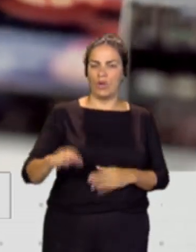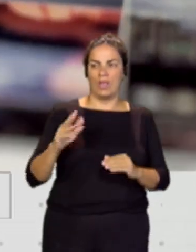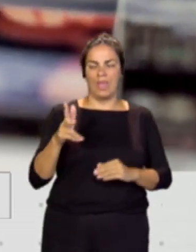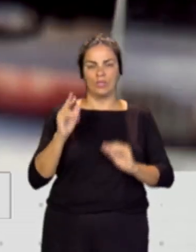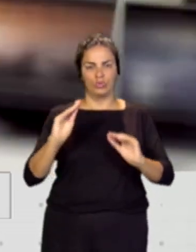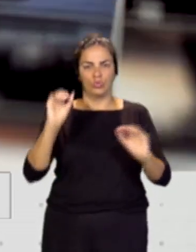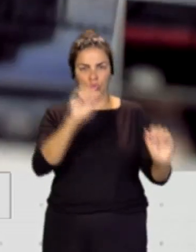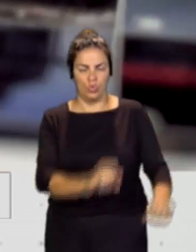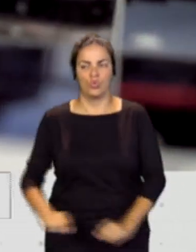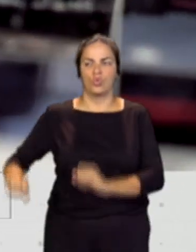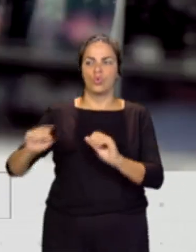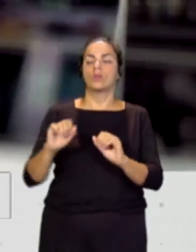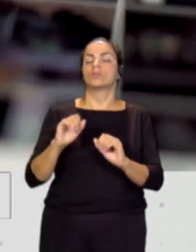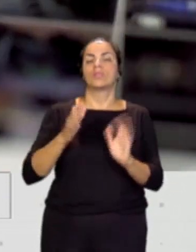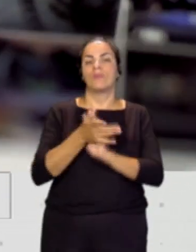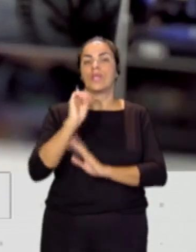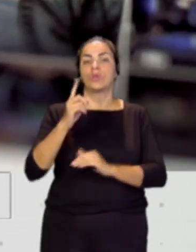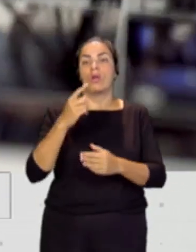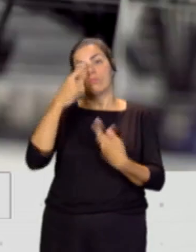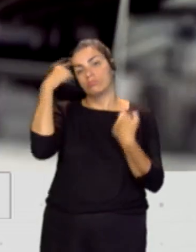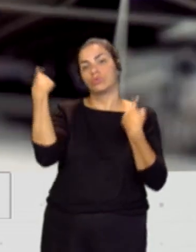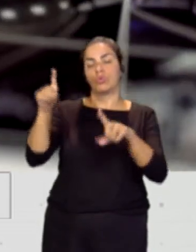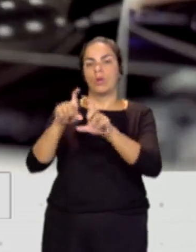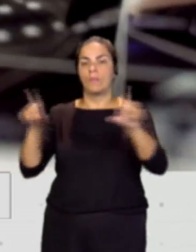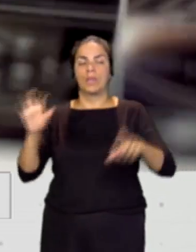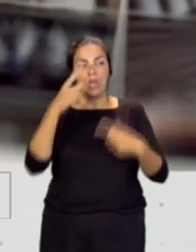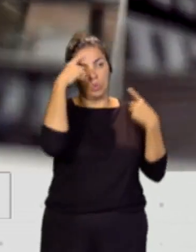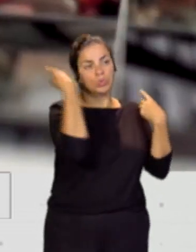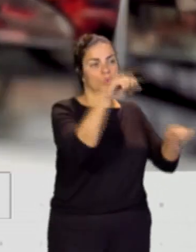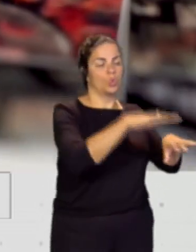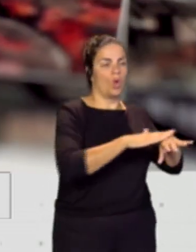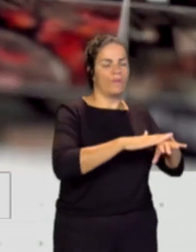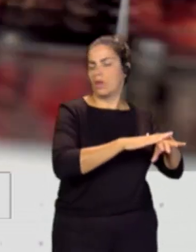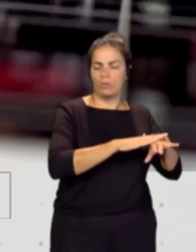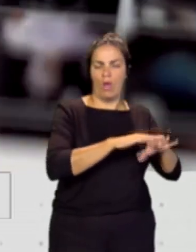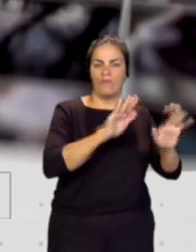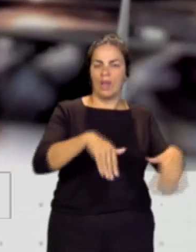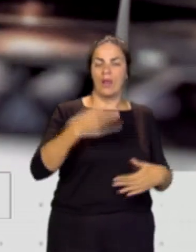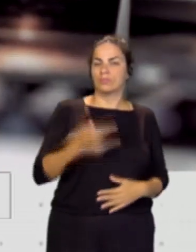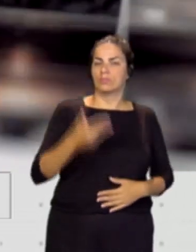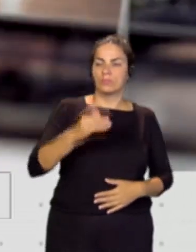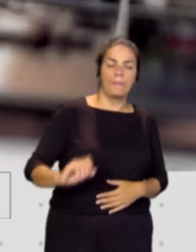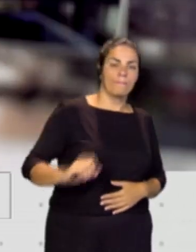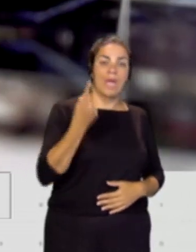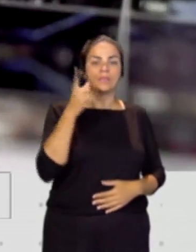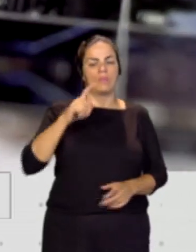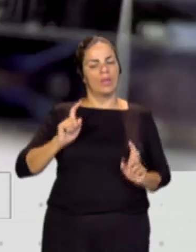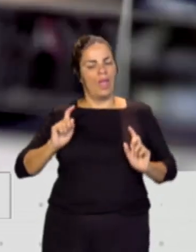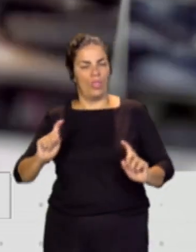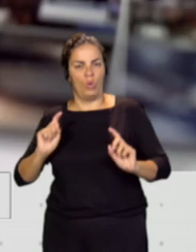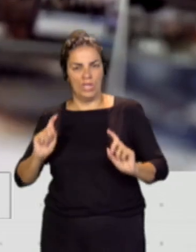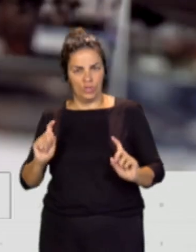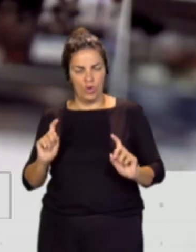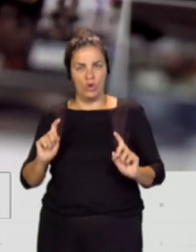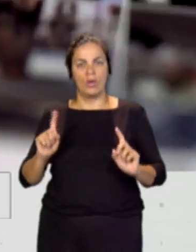solamente corre de cuenta de las empresas o del gobierno con este tipo de medidas, sino que lo más importante es un poco la educación y